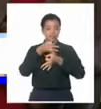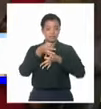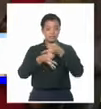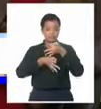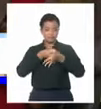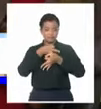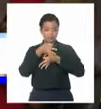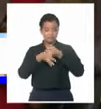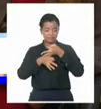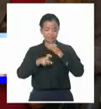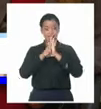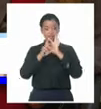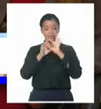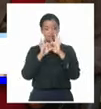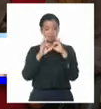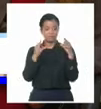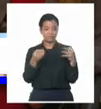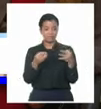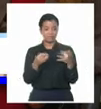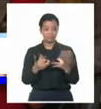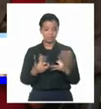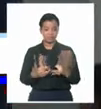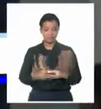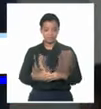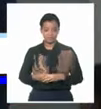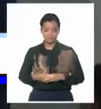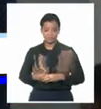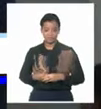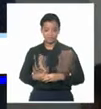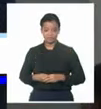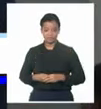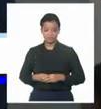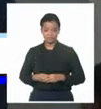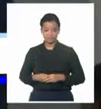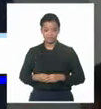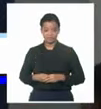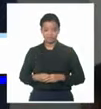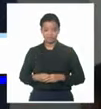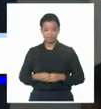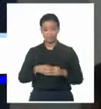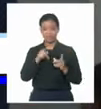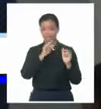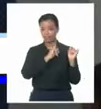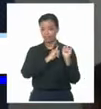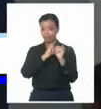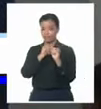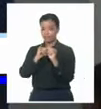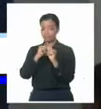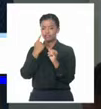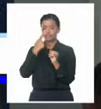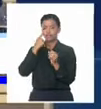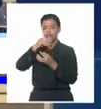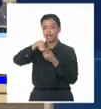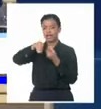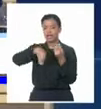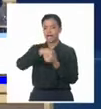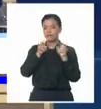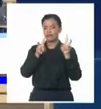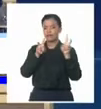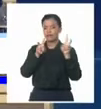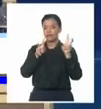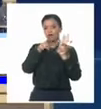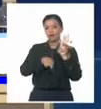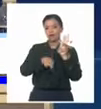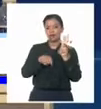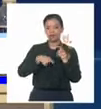Familias tras nueve meses de su aprobación. Según se dio a conocer, han variado los tipos de asuntos en los que hoy intervienen los